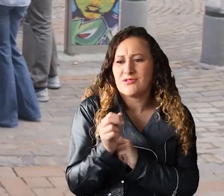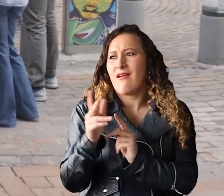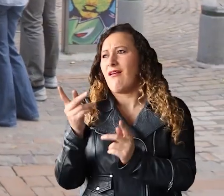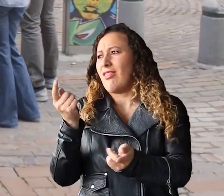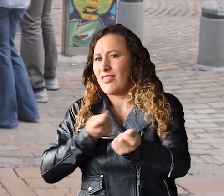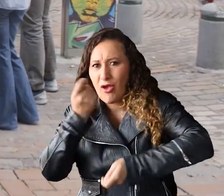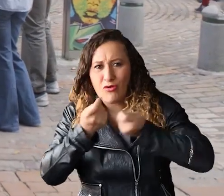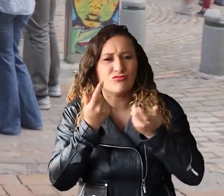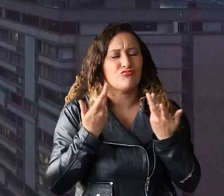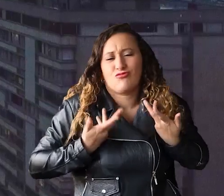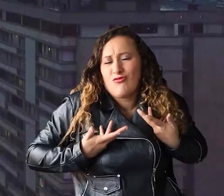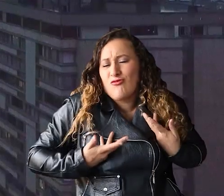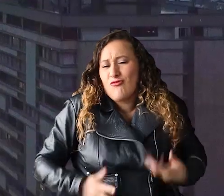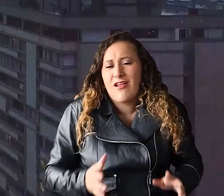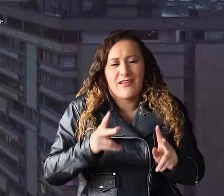cualquier otro motivo.